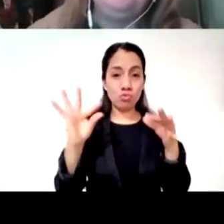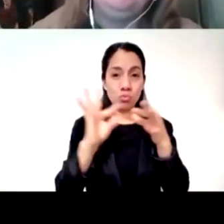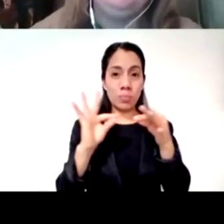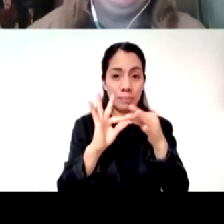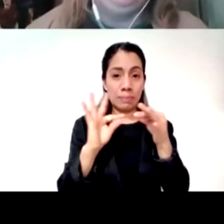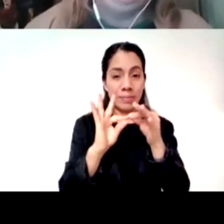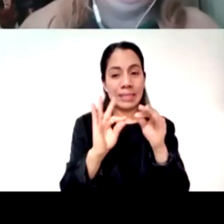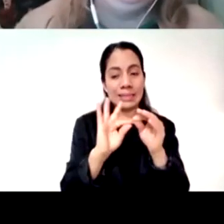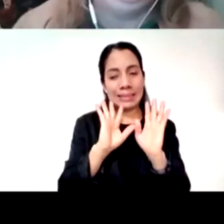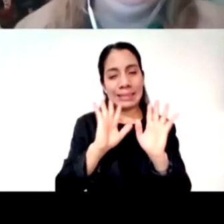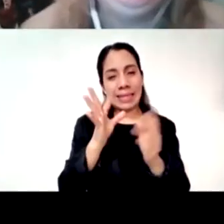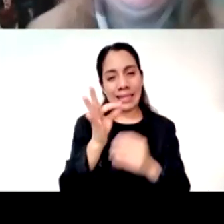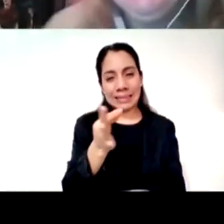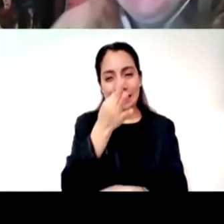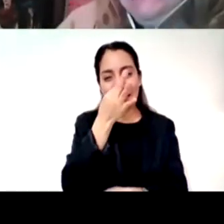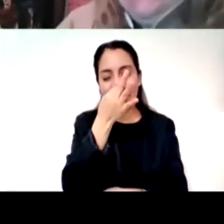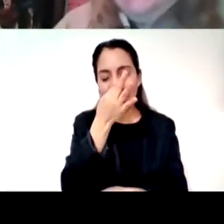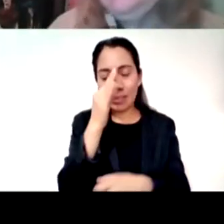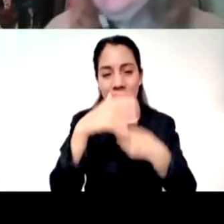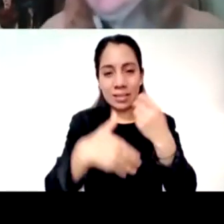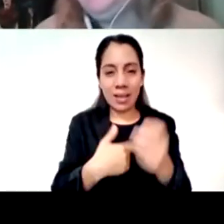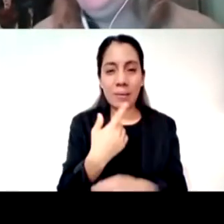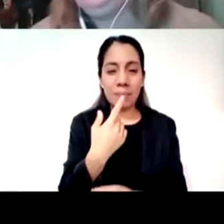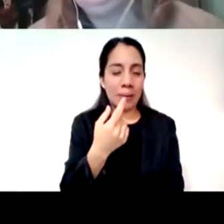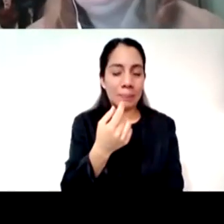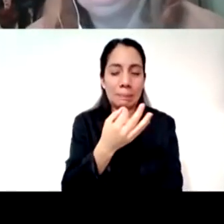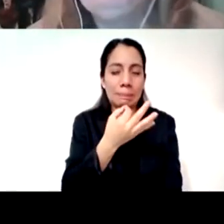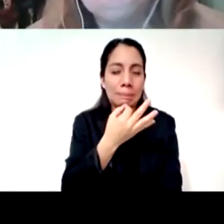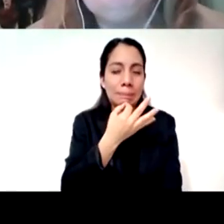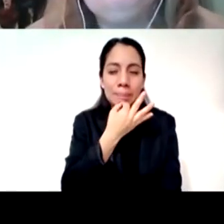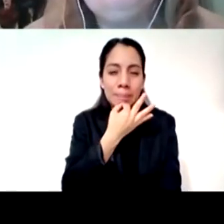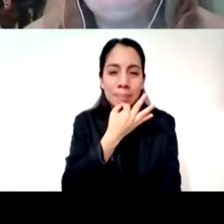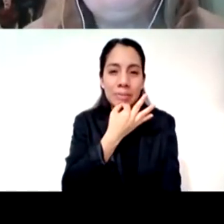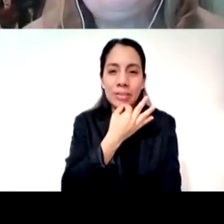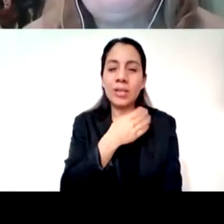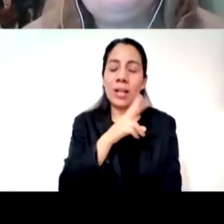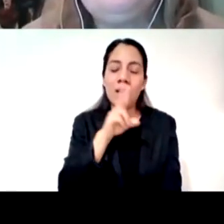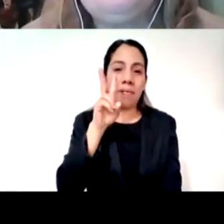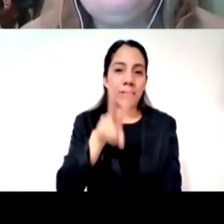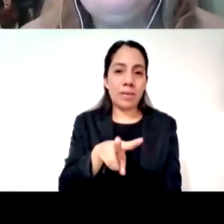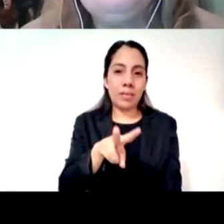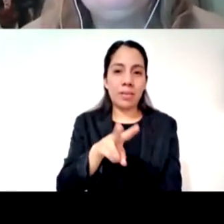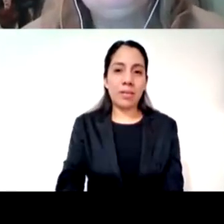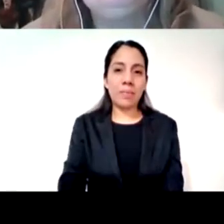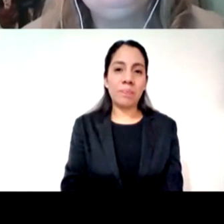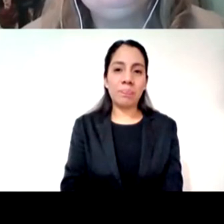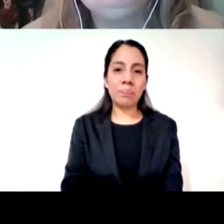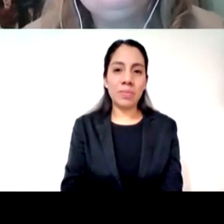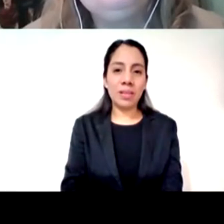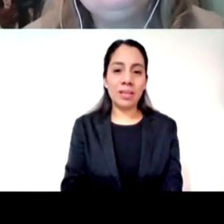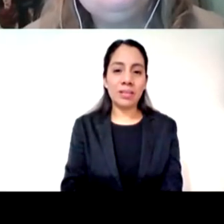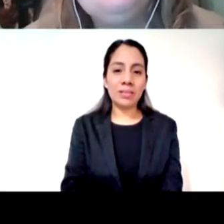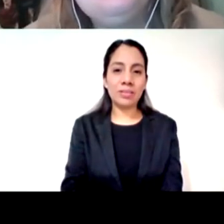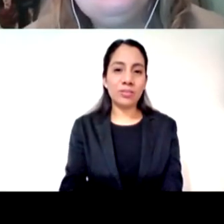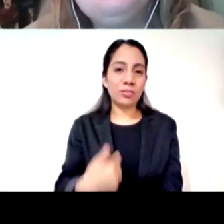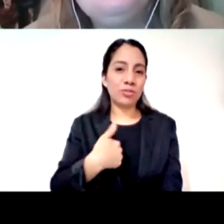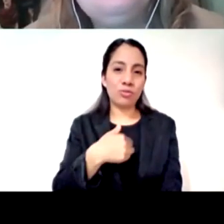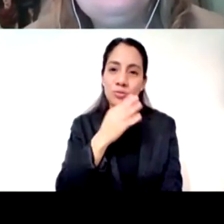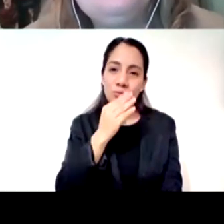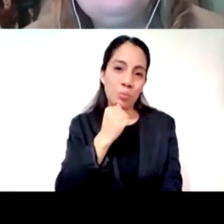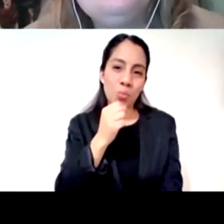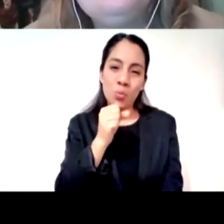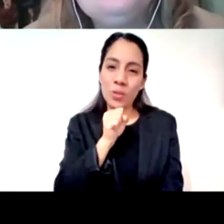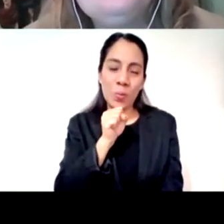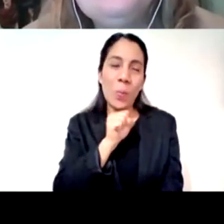y no puedo no puedo ser este más no puedo ser malo como quisiera porque estoy